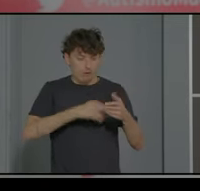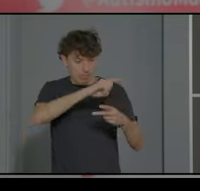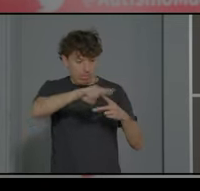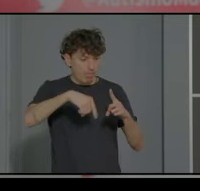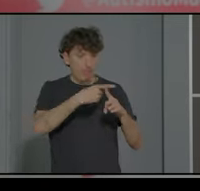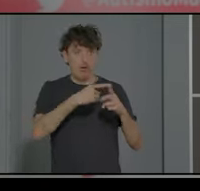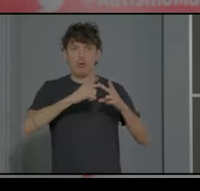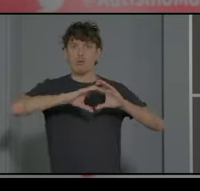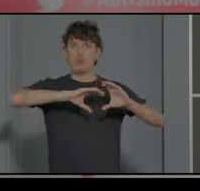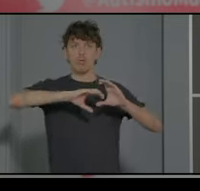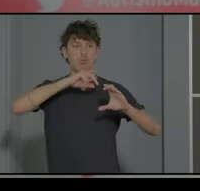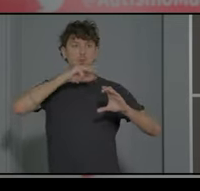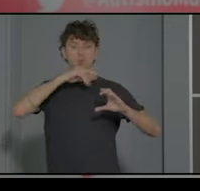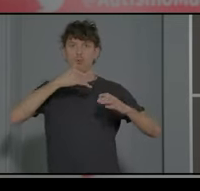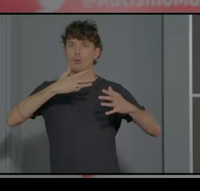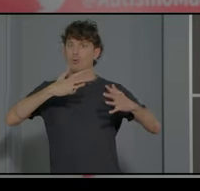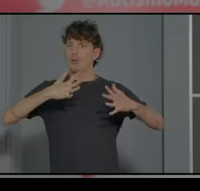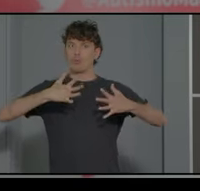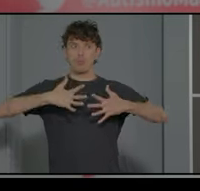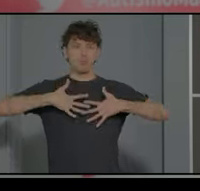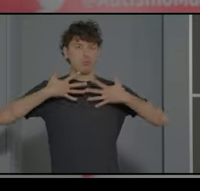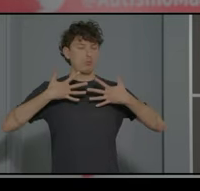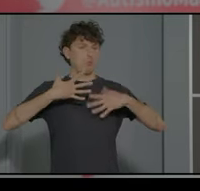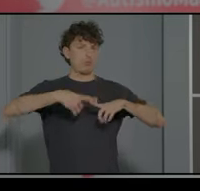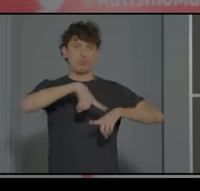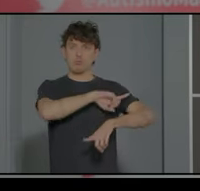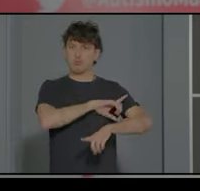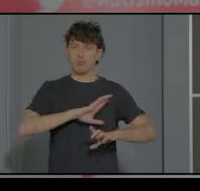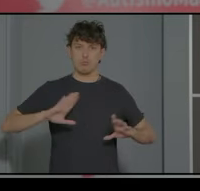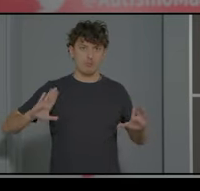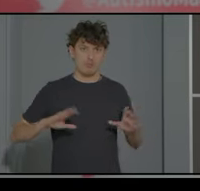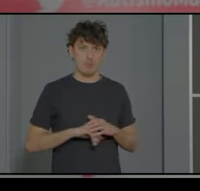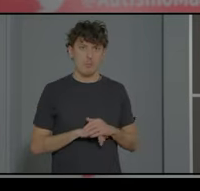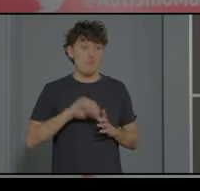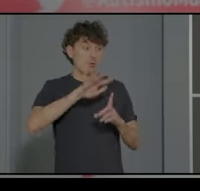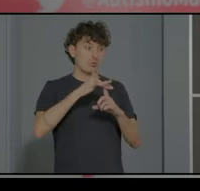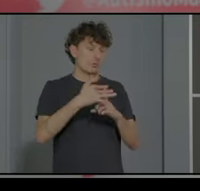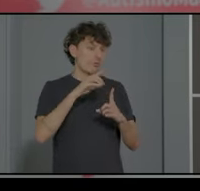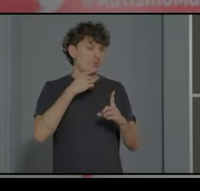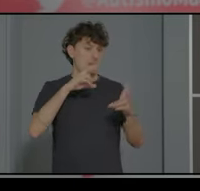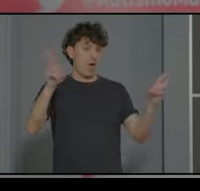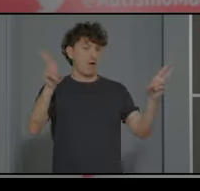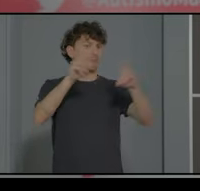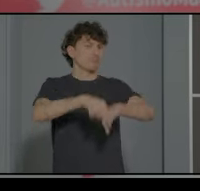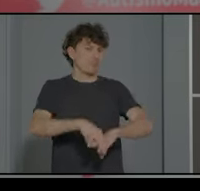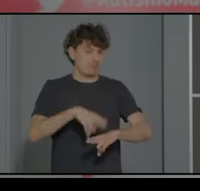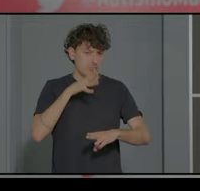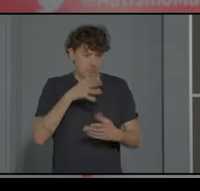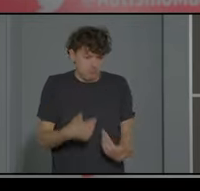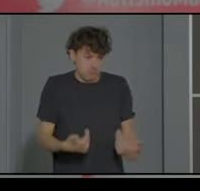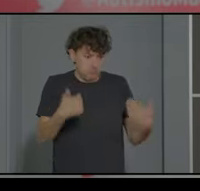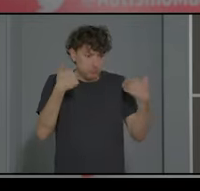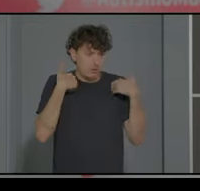le abruma y aunque la podría sacar el contexto le inhabilita porque la sobrecarga sensorial le inhabilita vale